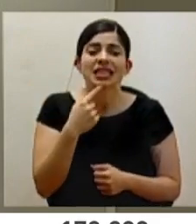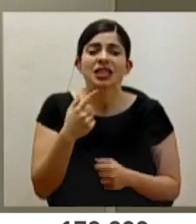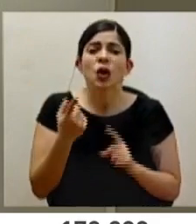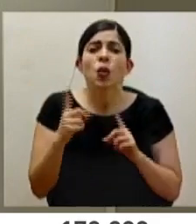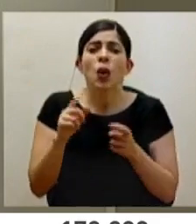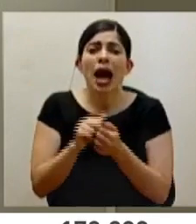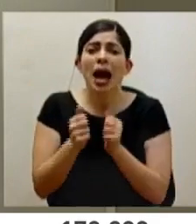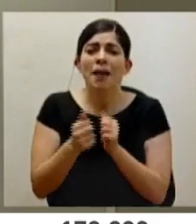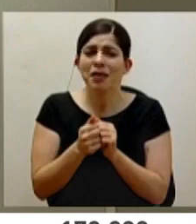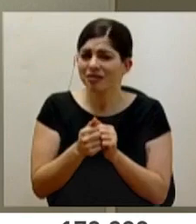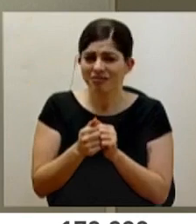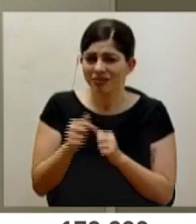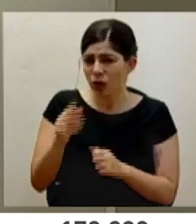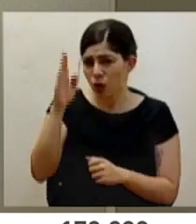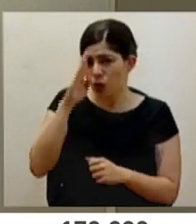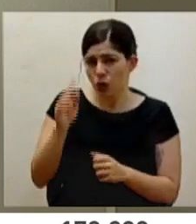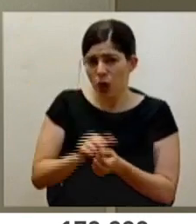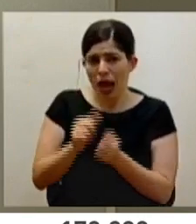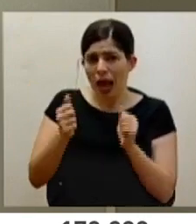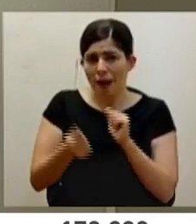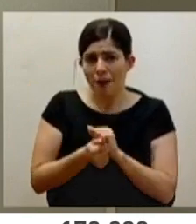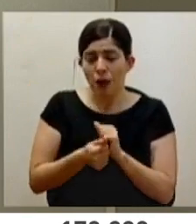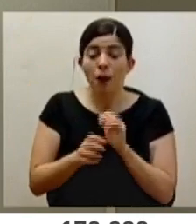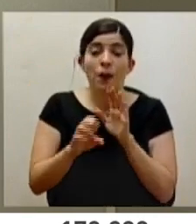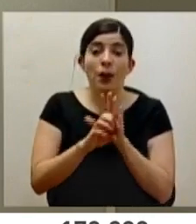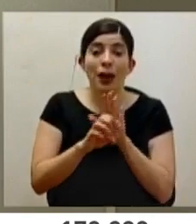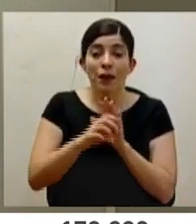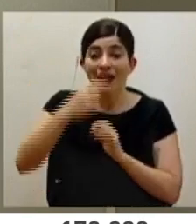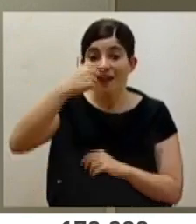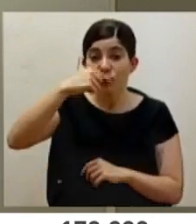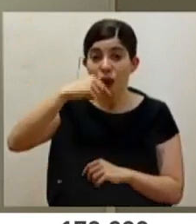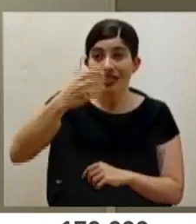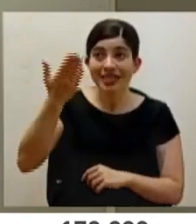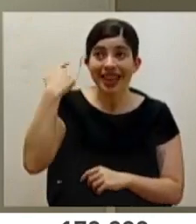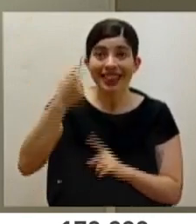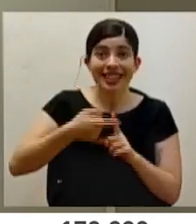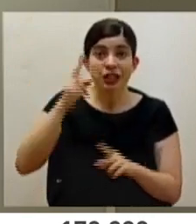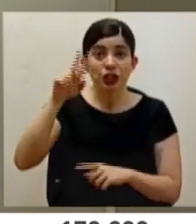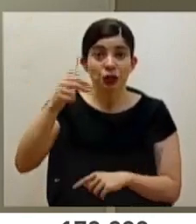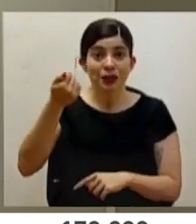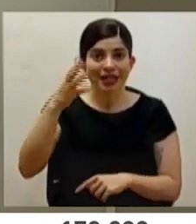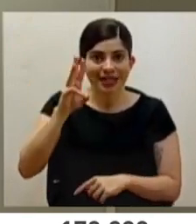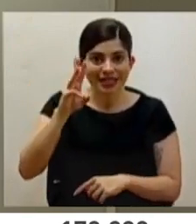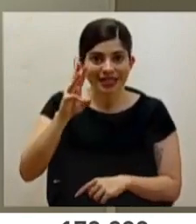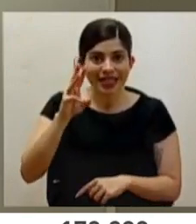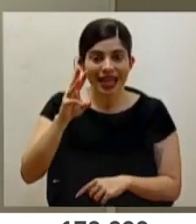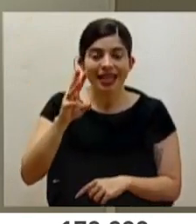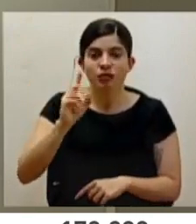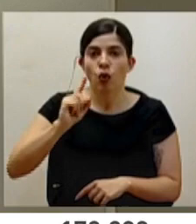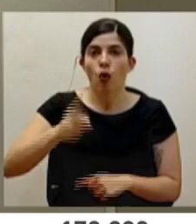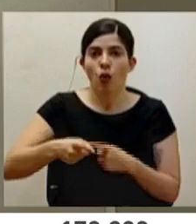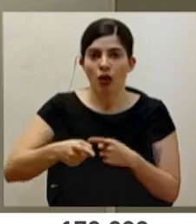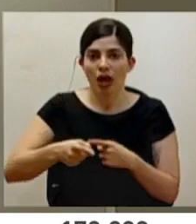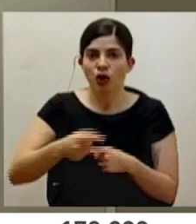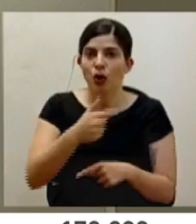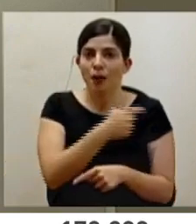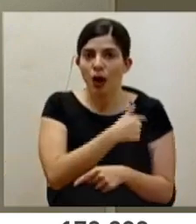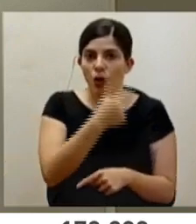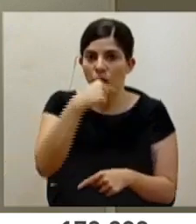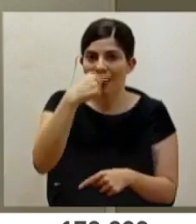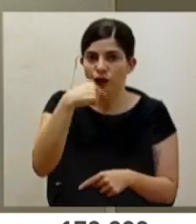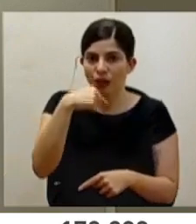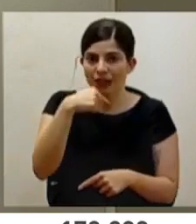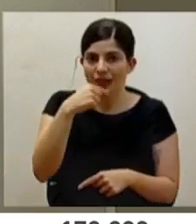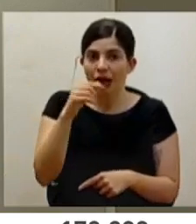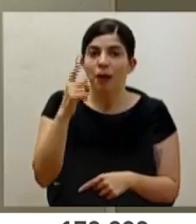más bien esto nunca ha cambiado, o sea, lo que ha sido, por ejemplo, influenza del 2016, creo que fue, se puso obligatorio, se puso